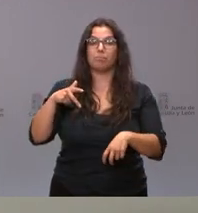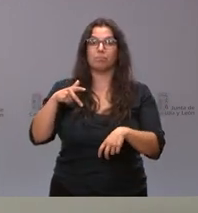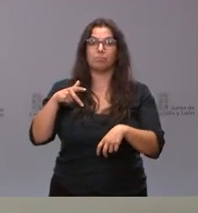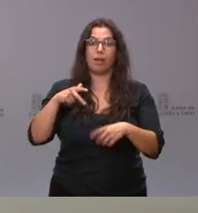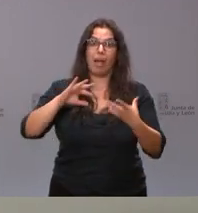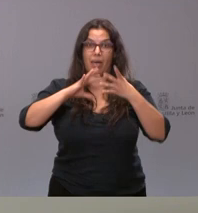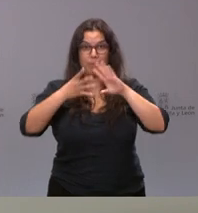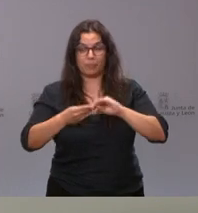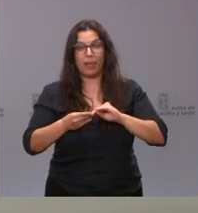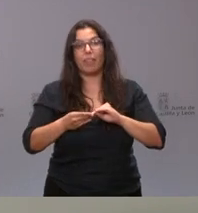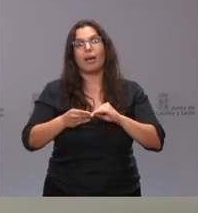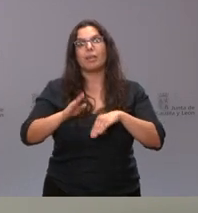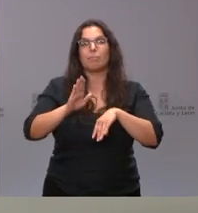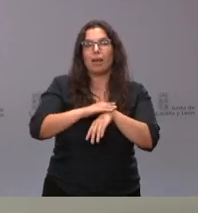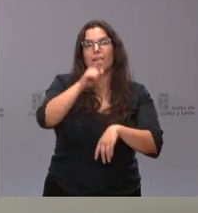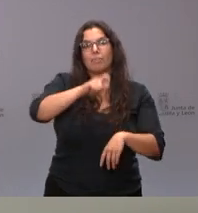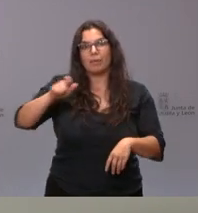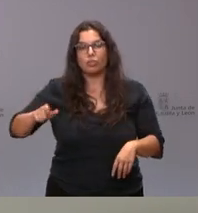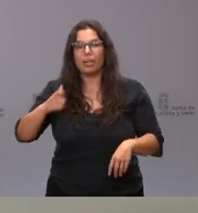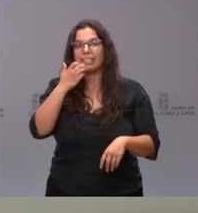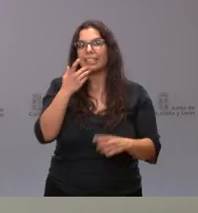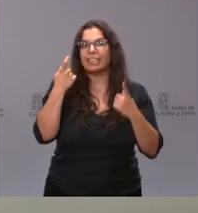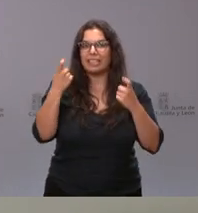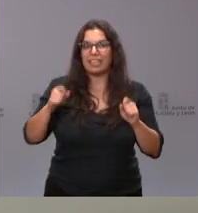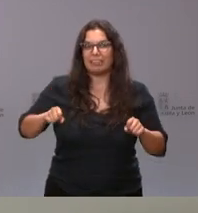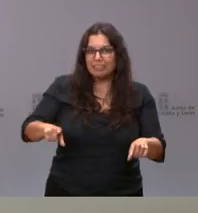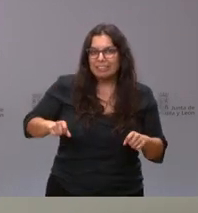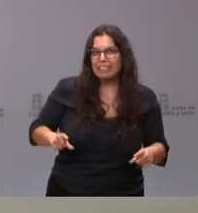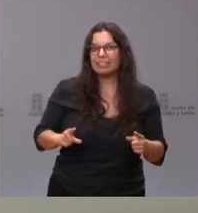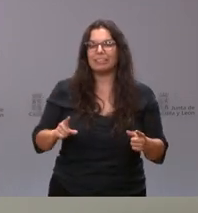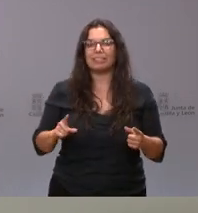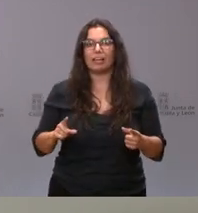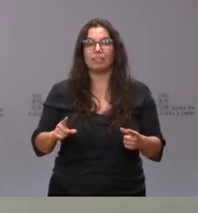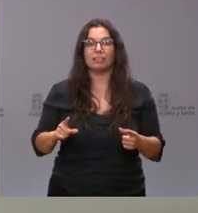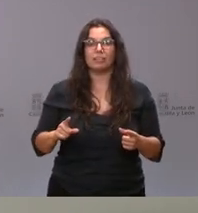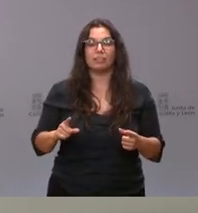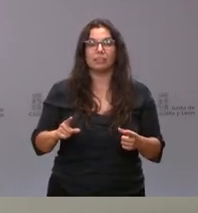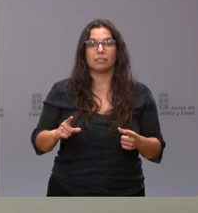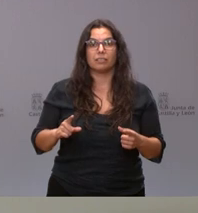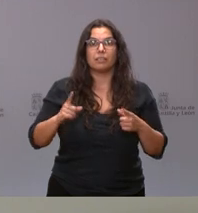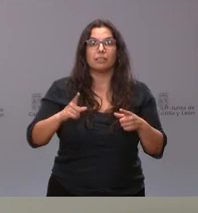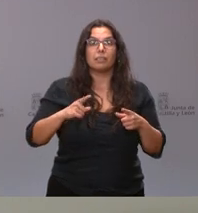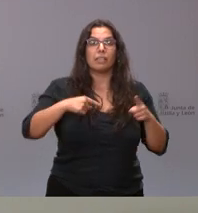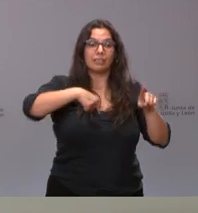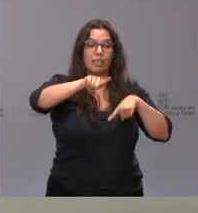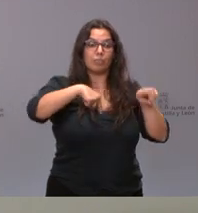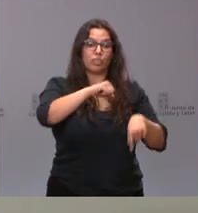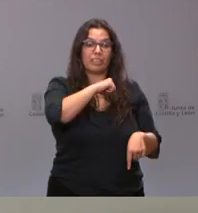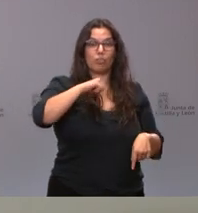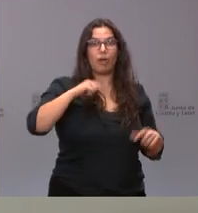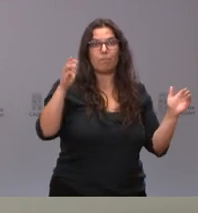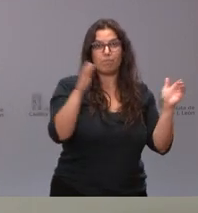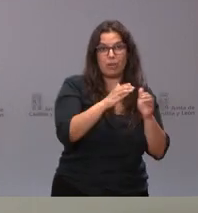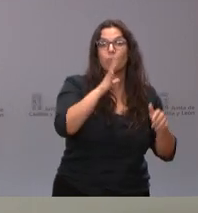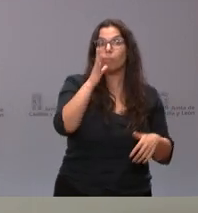adaptadas, en su caso para pacientes que necesiten transporte en silla de ruedas, mientras disminuyen la de transporte individual. ¿Por qué? Porque hemos